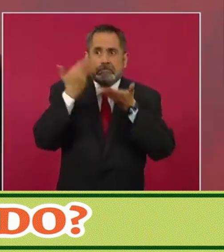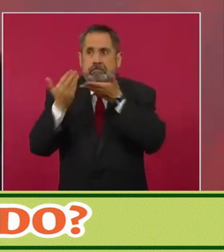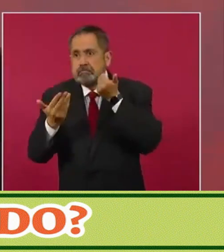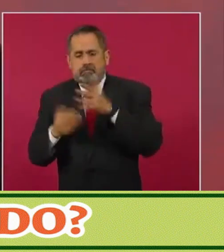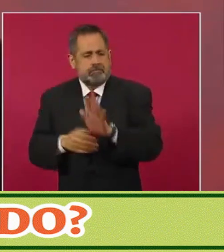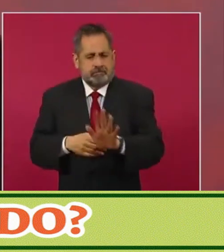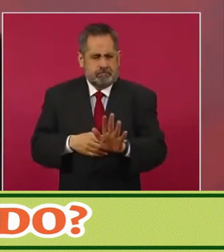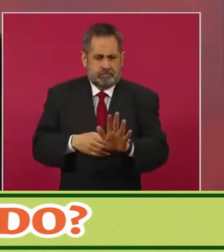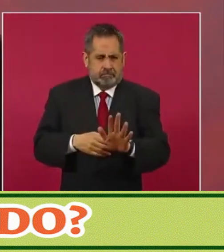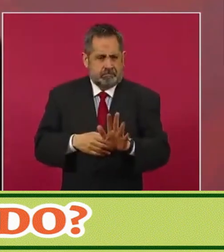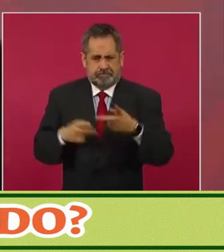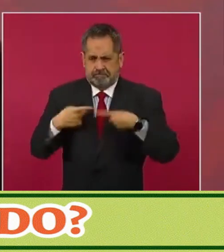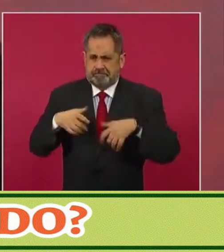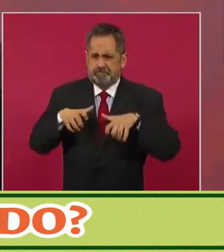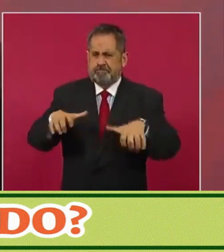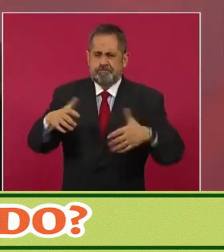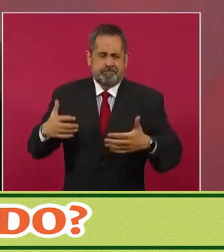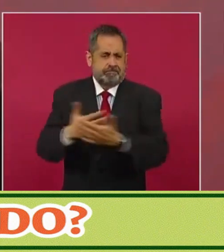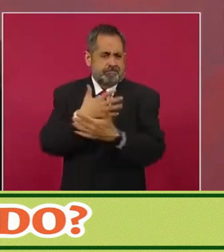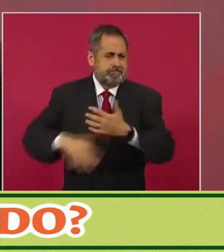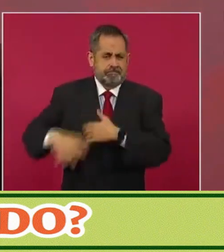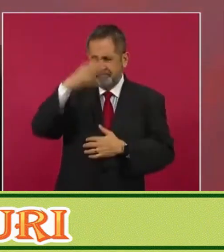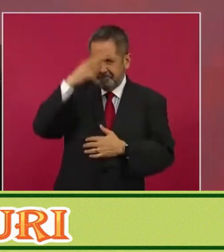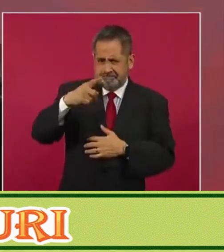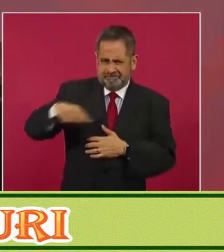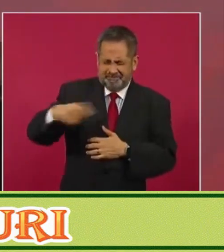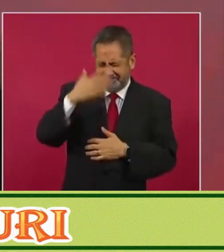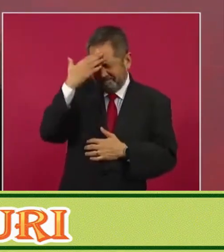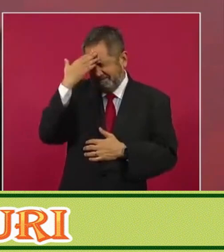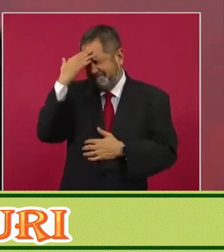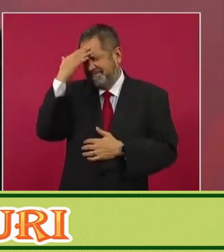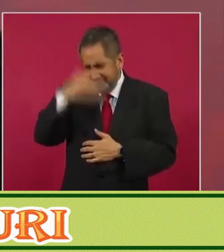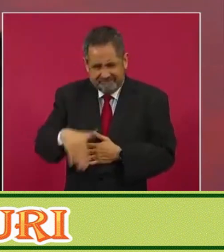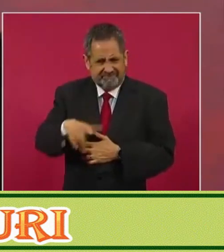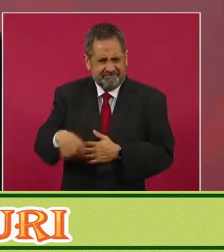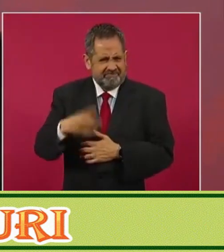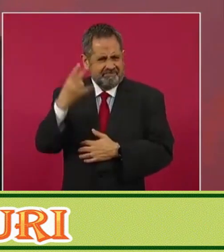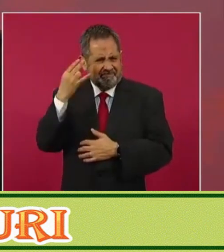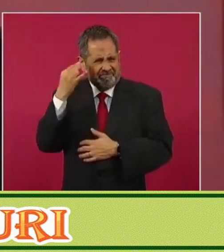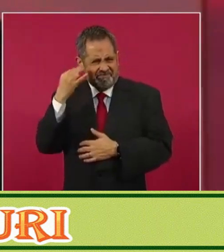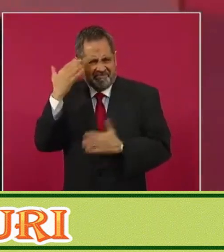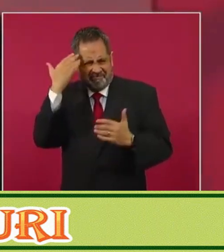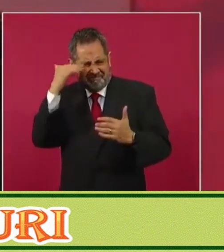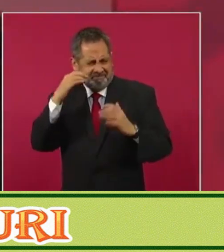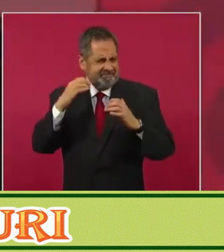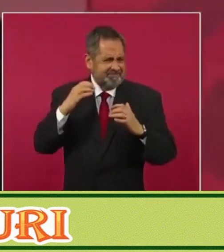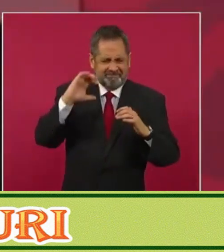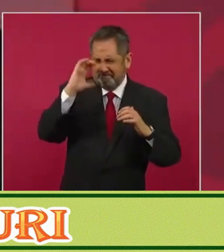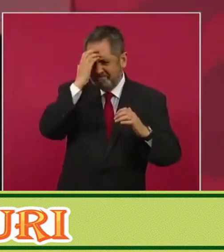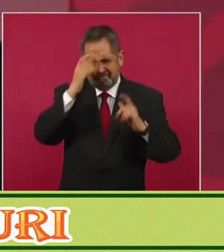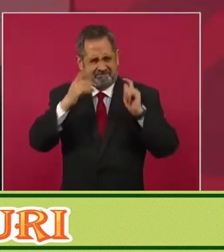Y los ciudadanos mexicanos, ya lo he dicho muchas veces, son de los más conscientes del mundo.